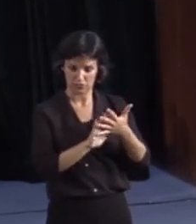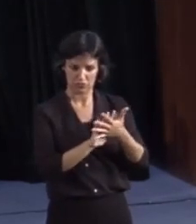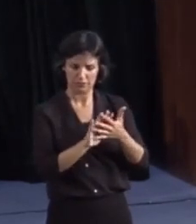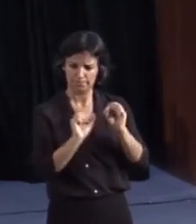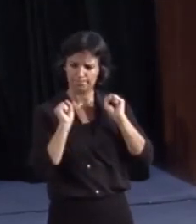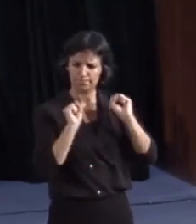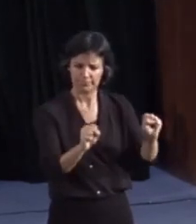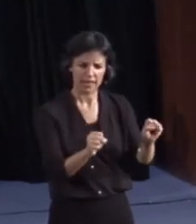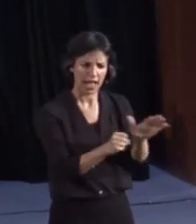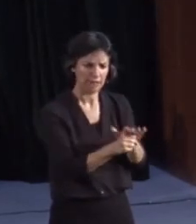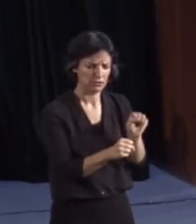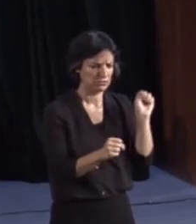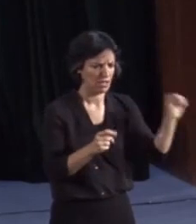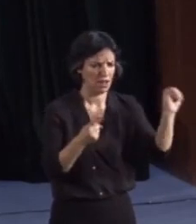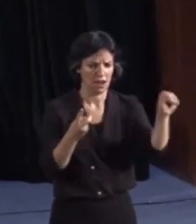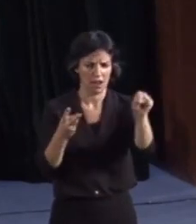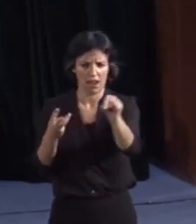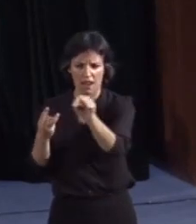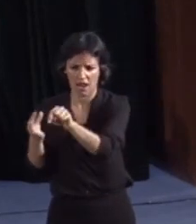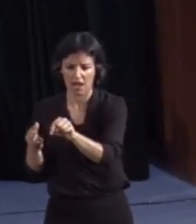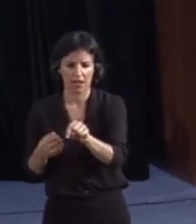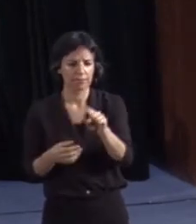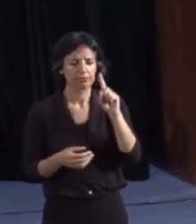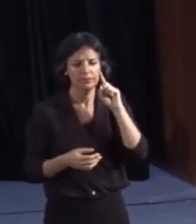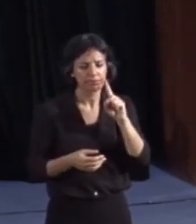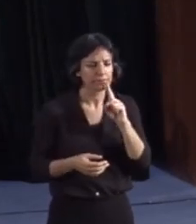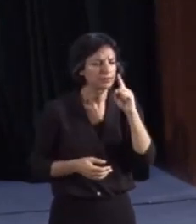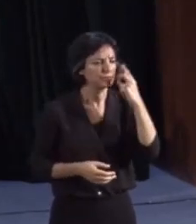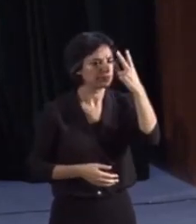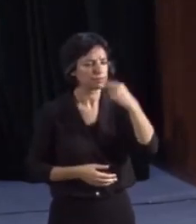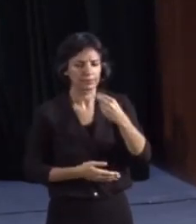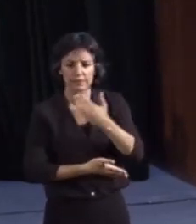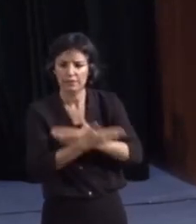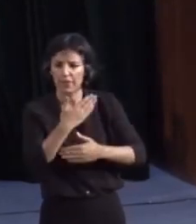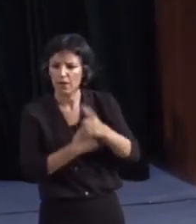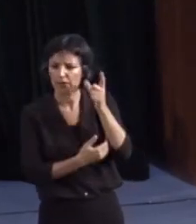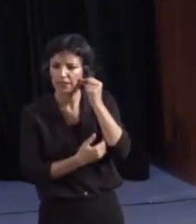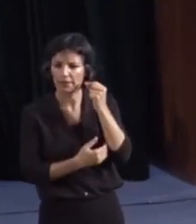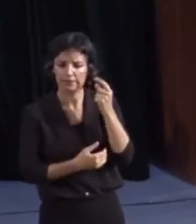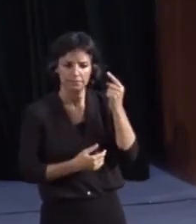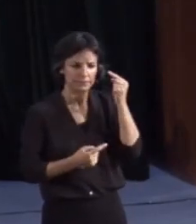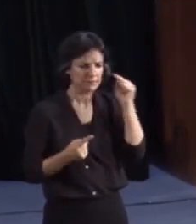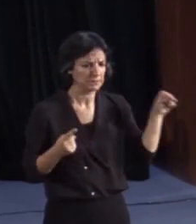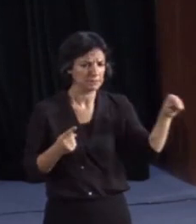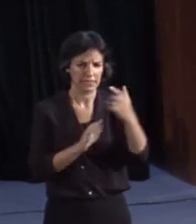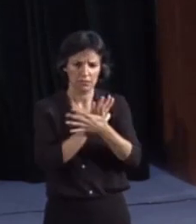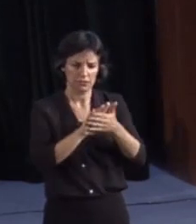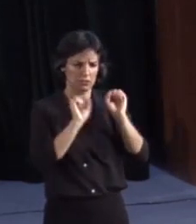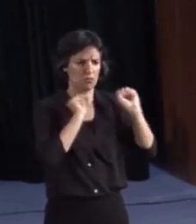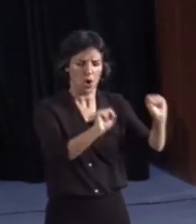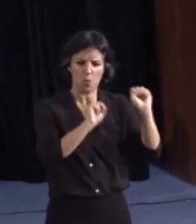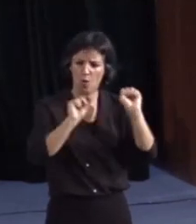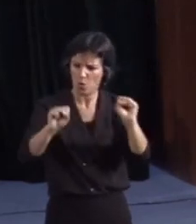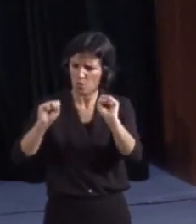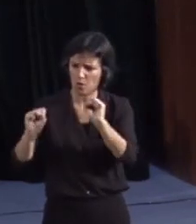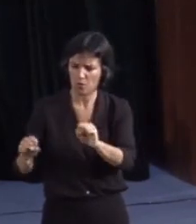ámbitos. Los sordos, los sordociegos o personas con discapacidad auditiva la comunidad en sus conjuntos,